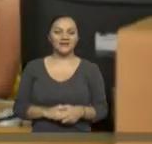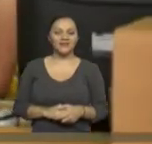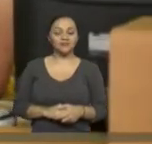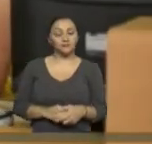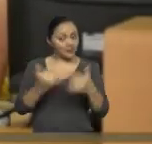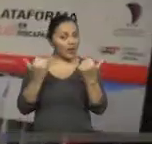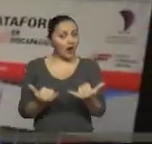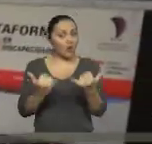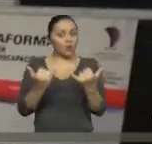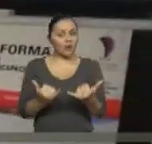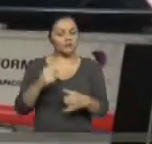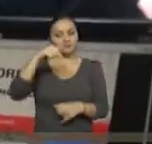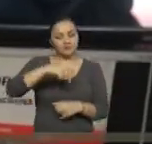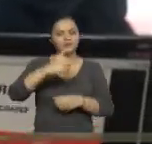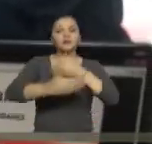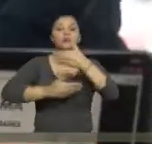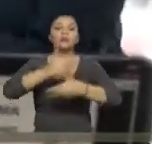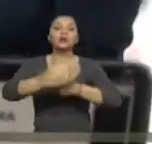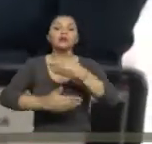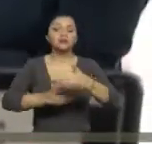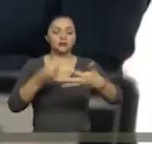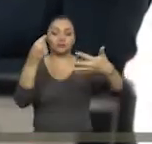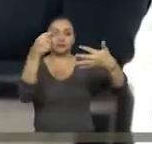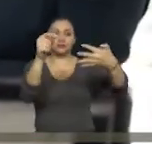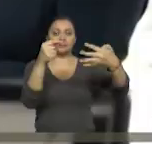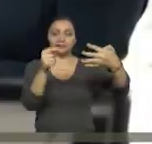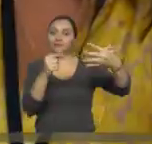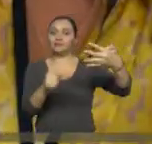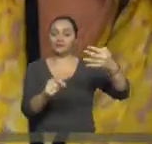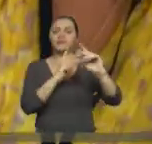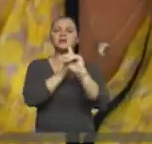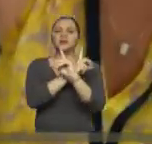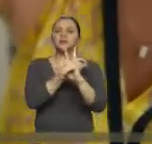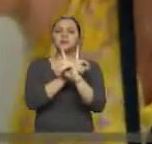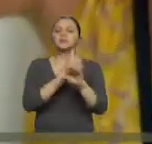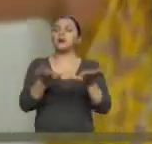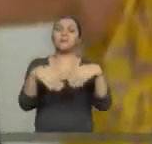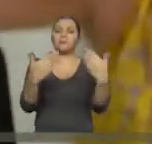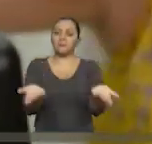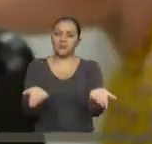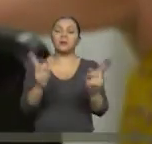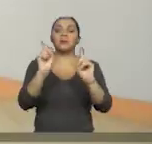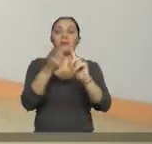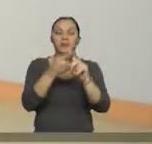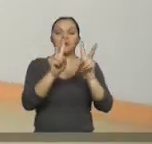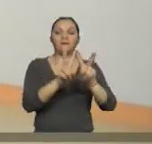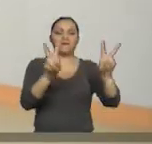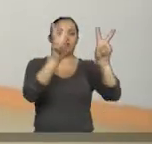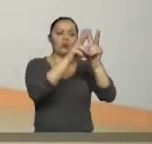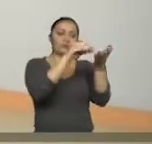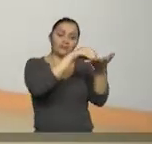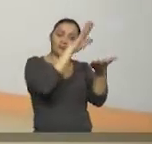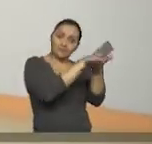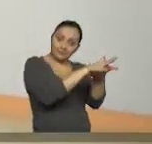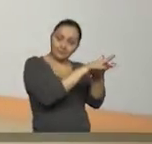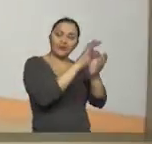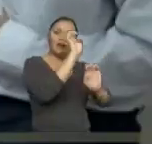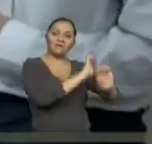Actualmente, el proceso de calificación de discapacidad implica una valoración y evaluación